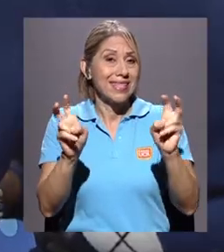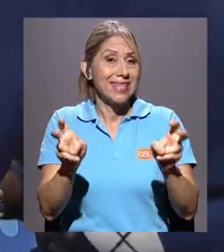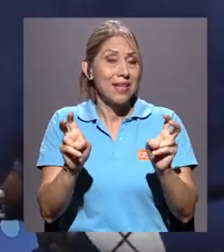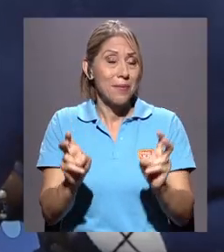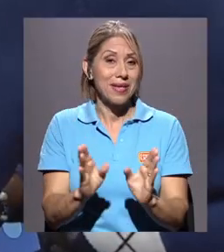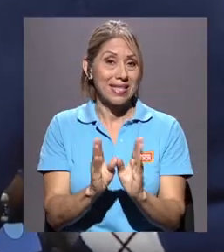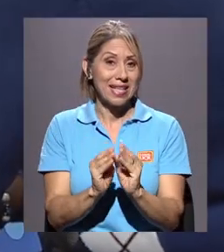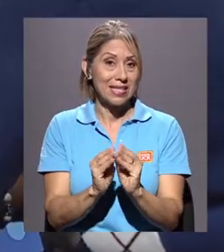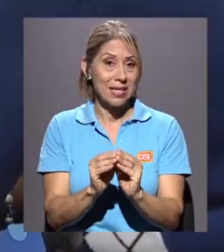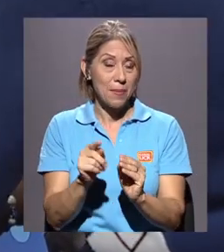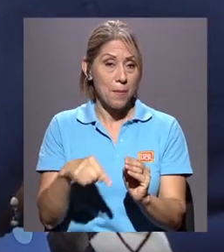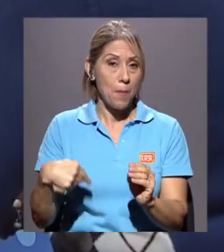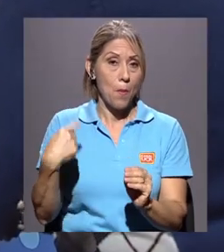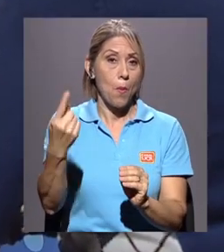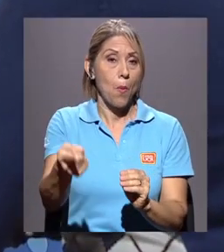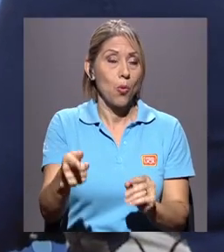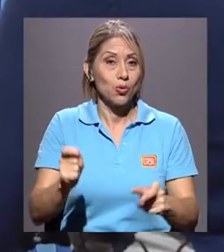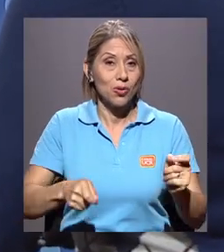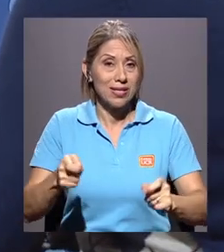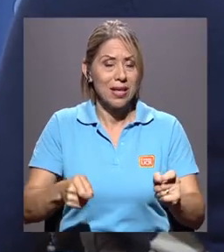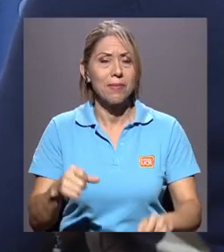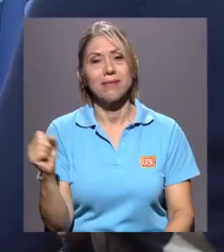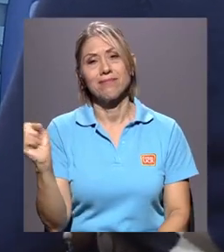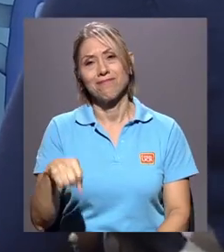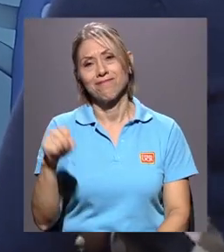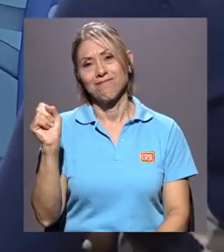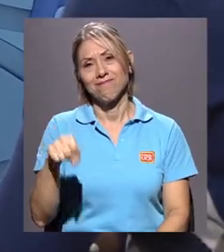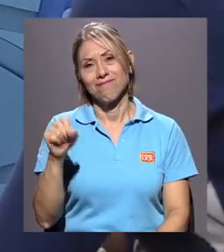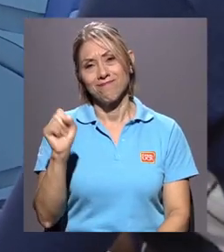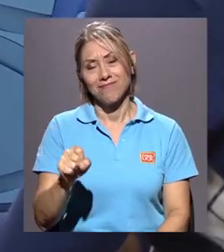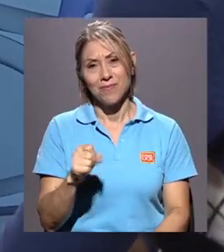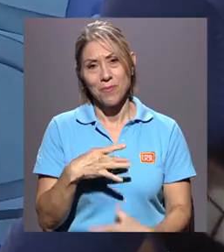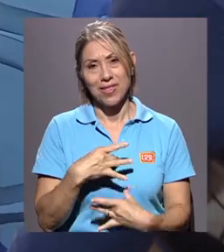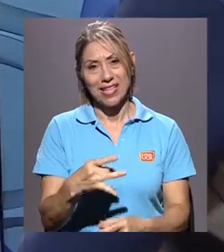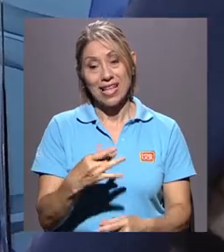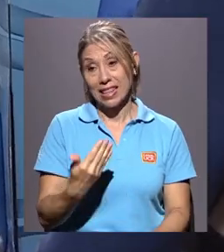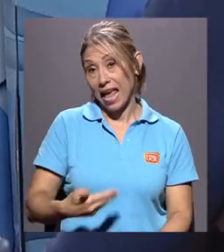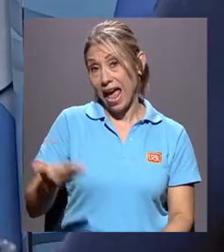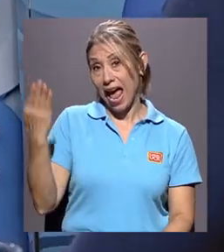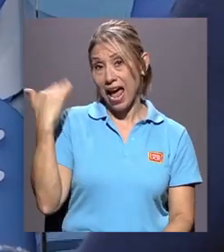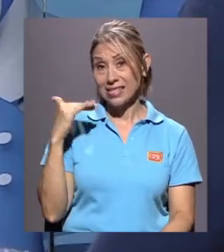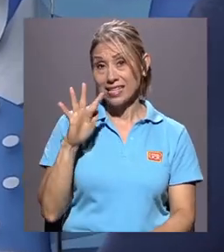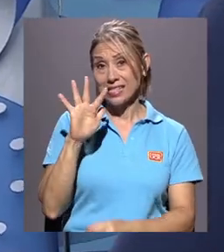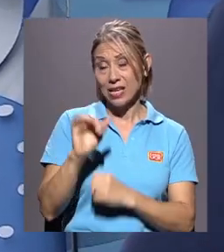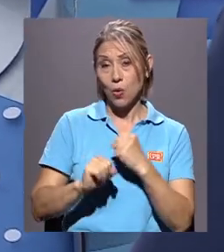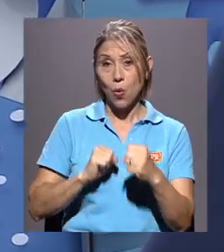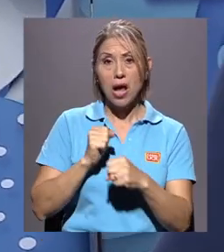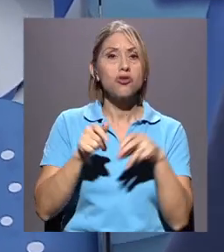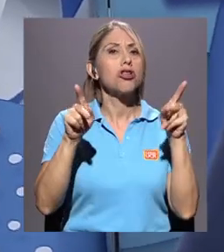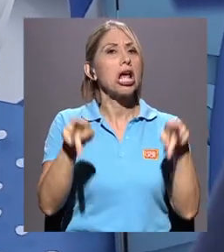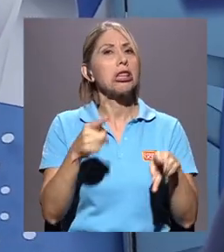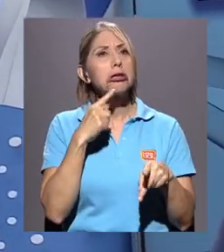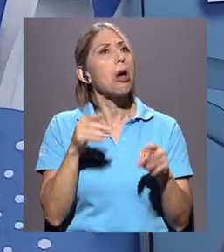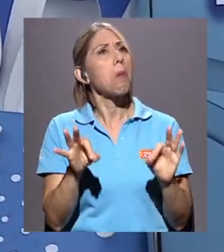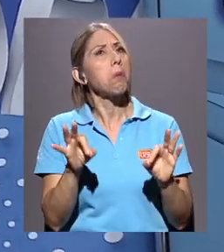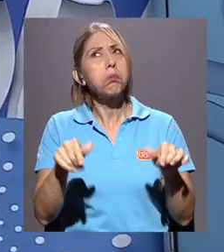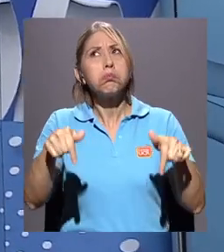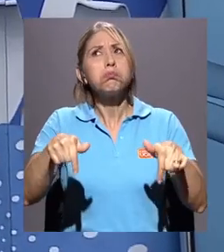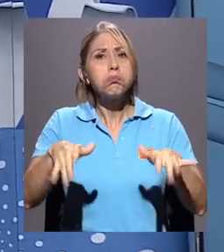Claro, eso es un tema muy interesante porque cuando la gente hace unos 5 años atrás daba por asentado el tema de derechos humanos,